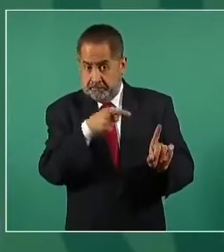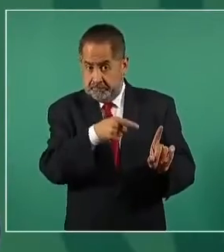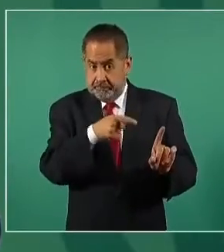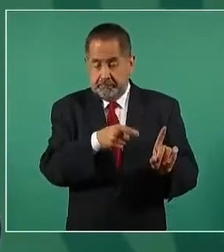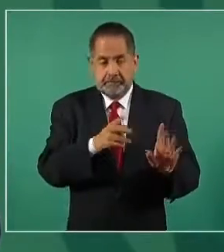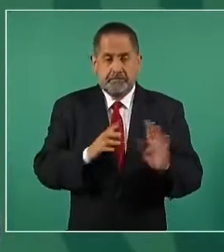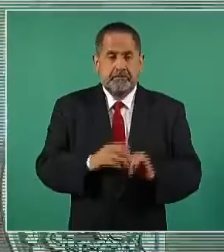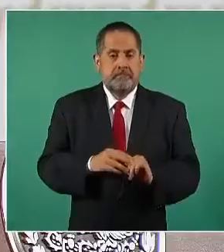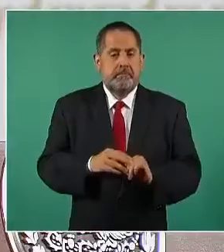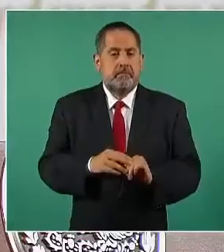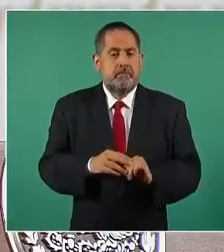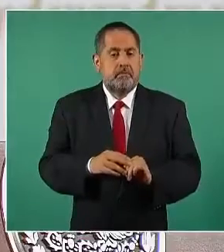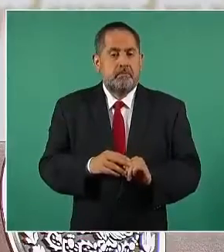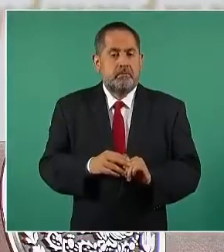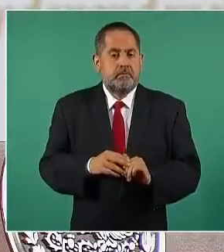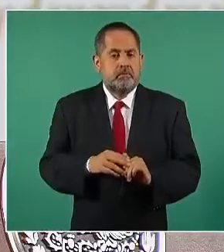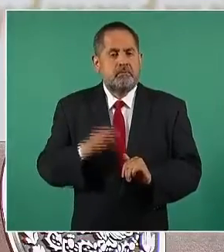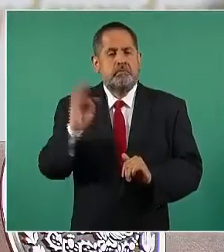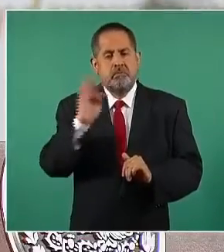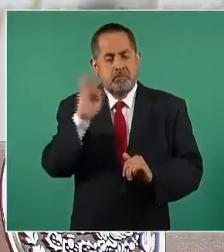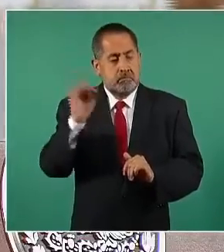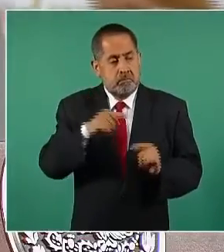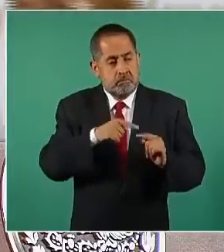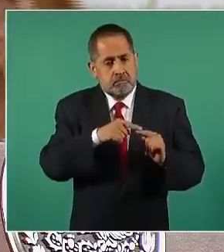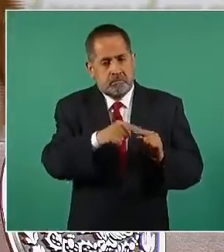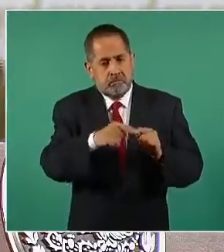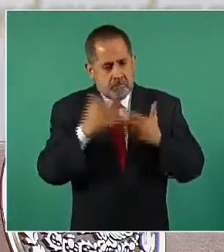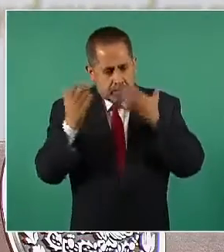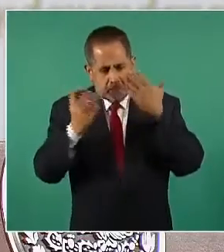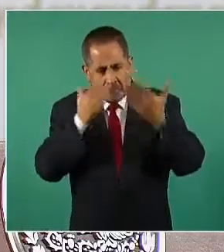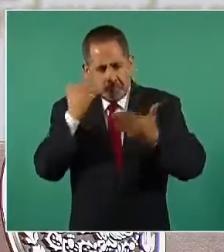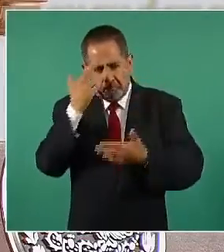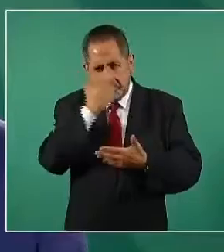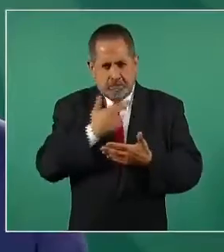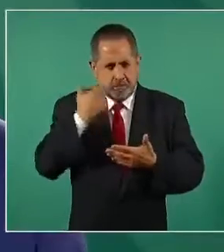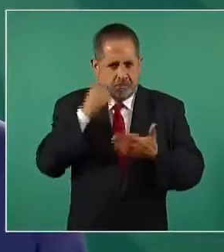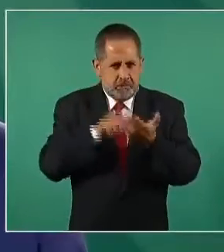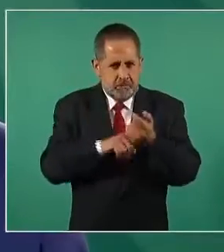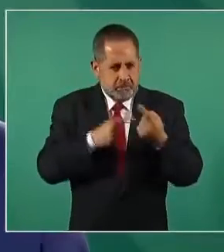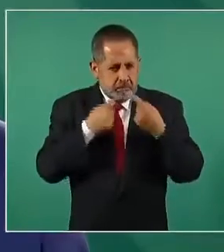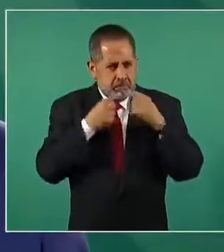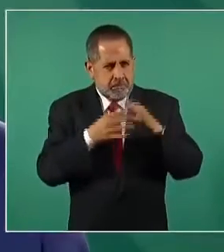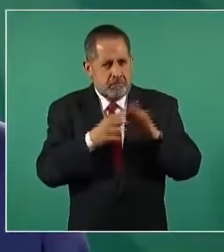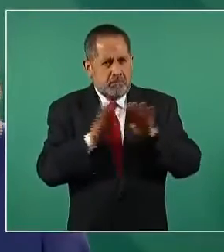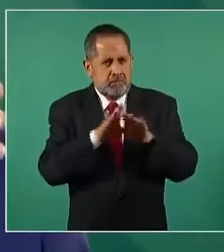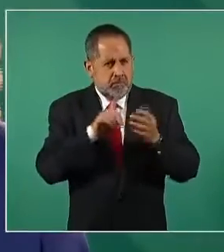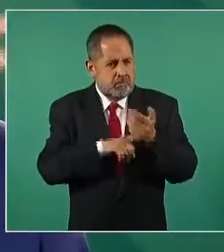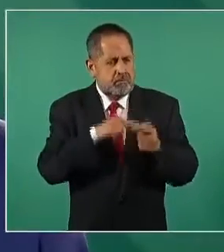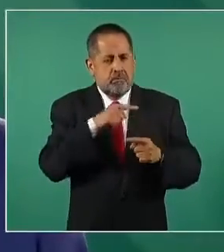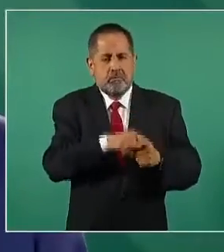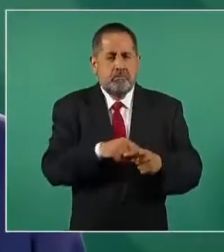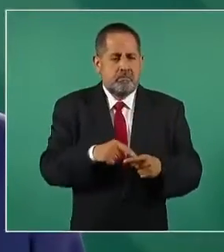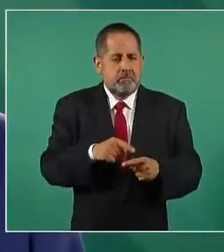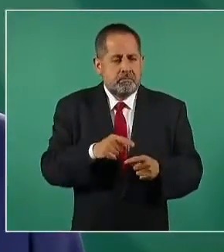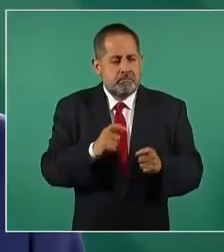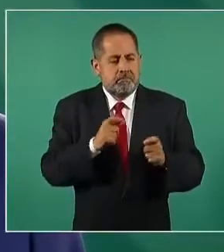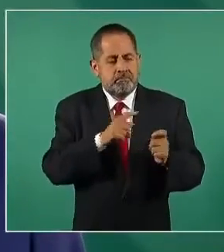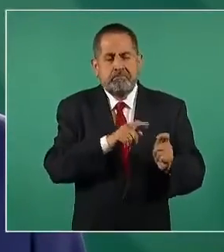si se termina de revisar, este asunto corresponde a la Fiscalía,